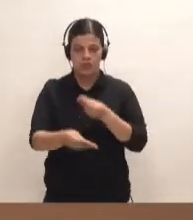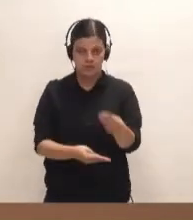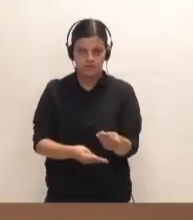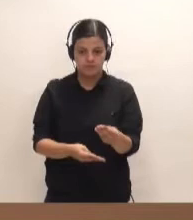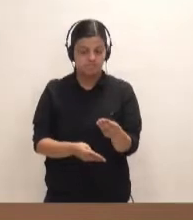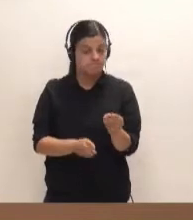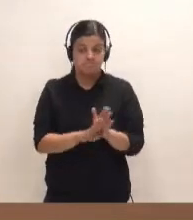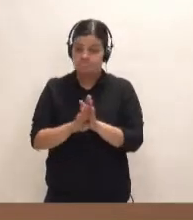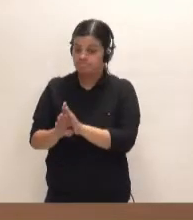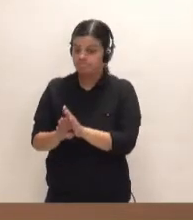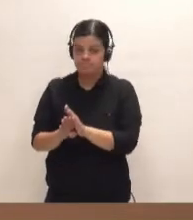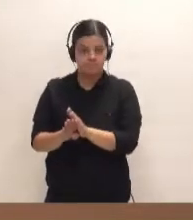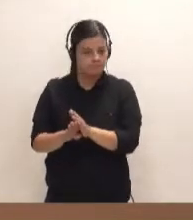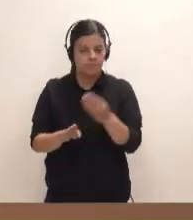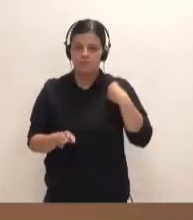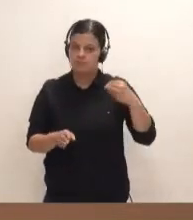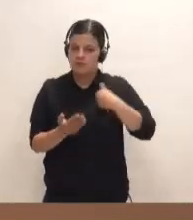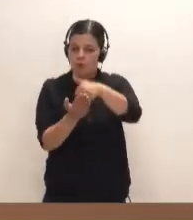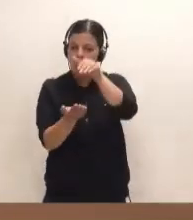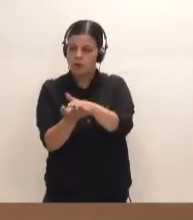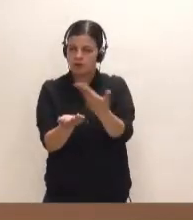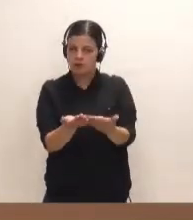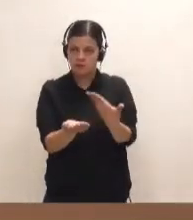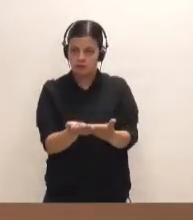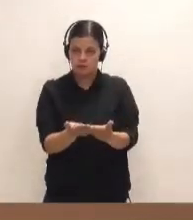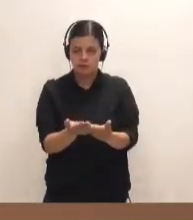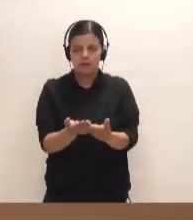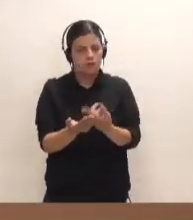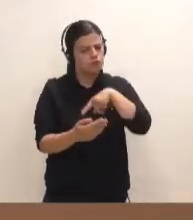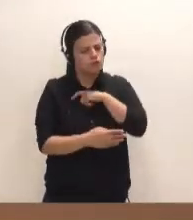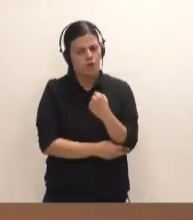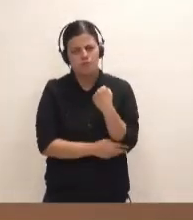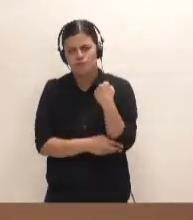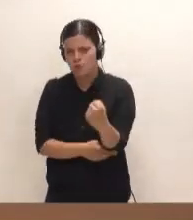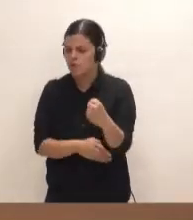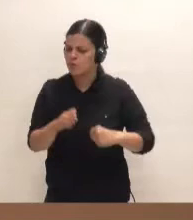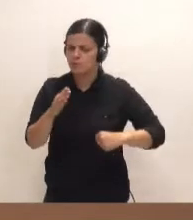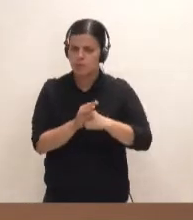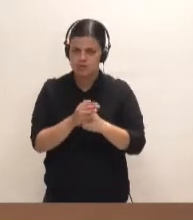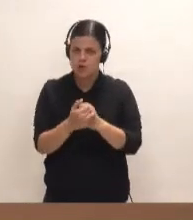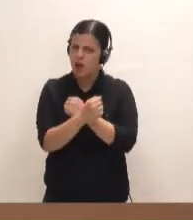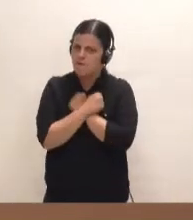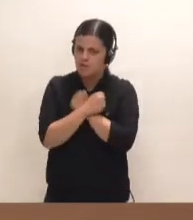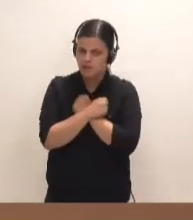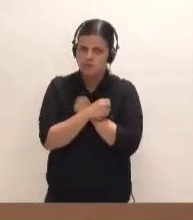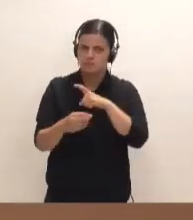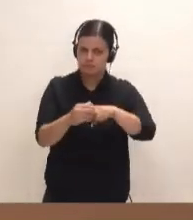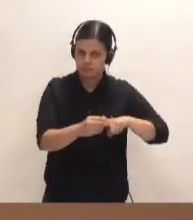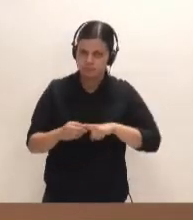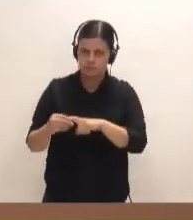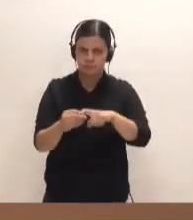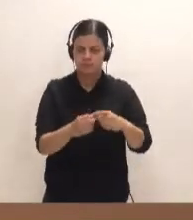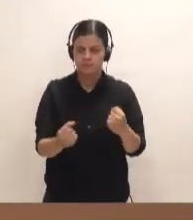demás, lo dicho, que coste en el acta, pues, nuestro mayor apoyo, nuestro abrazo solidario y